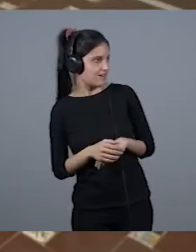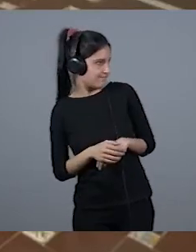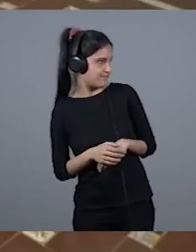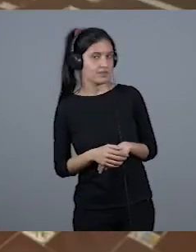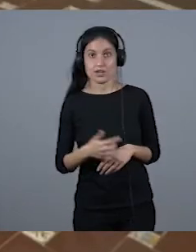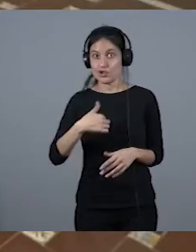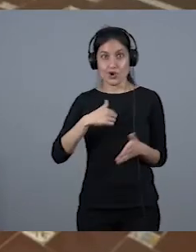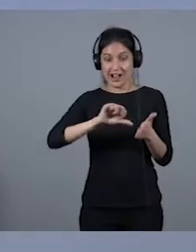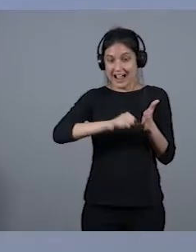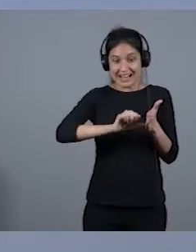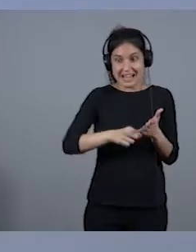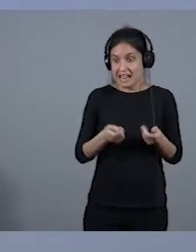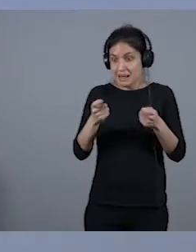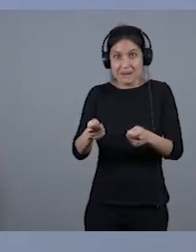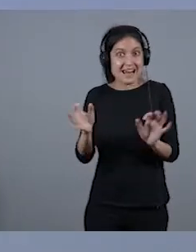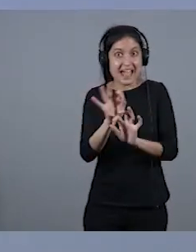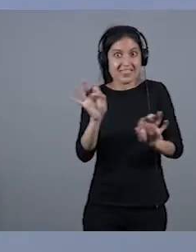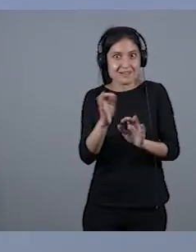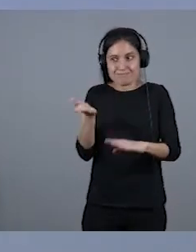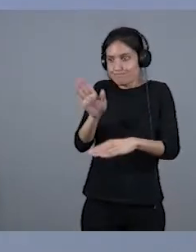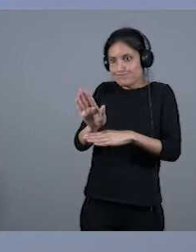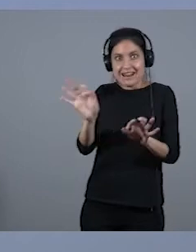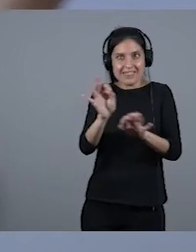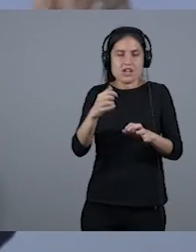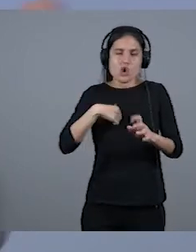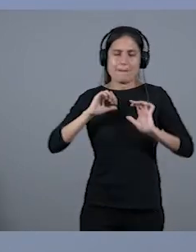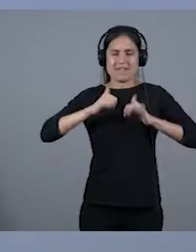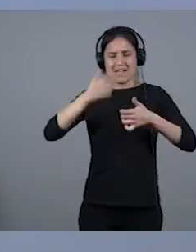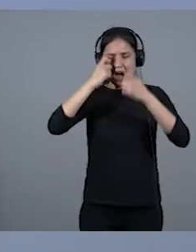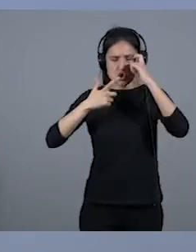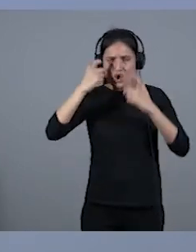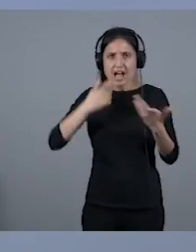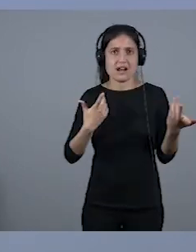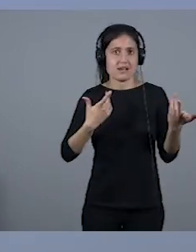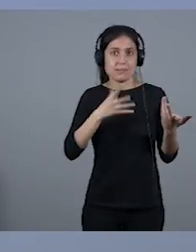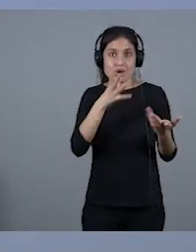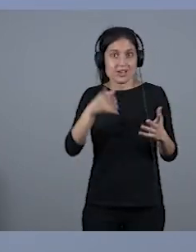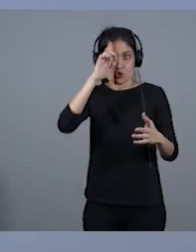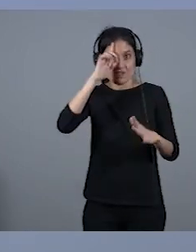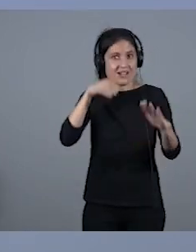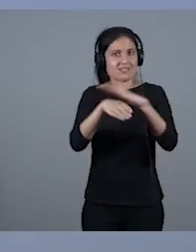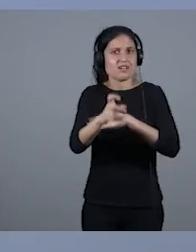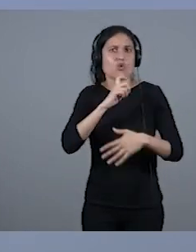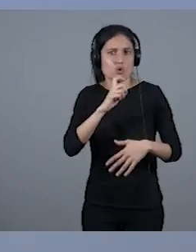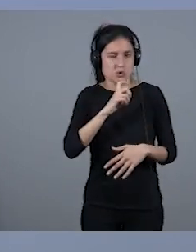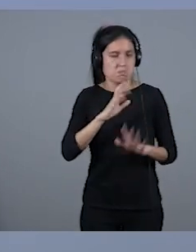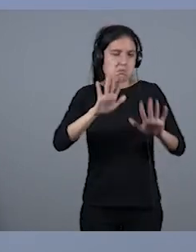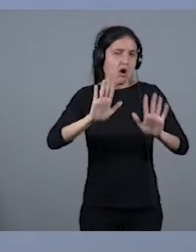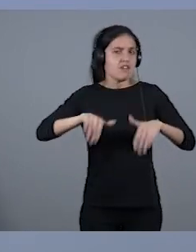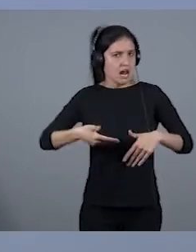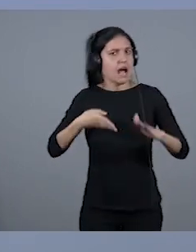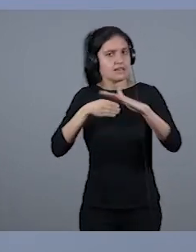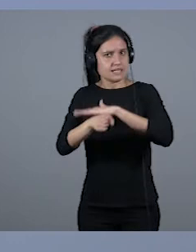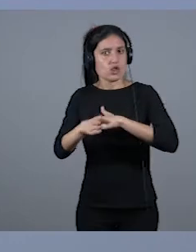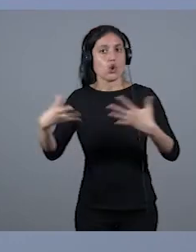Total, que al final se apellaron de mí porque yo empecé a llorar, digo, ahora no puedo entrar, me van a echar una bronca. Bueno, entro y me pongo con Manuel de la Rosa. Pero claro, yo